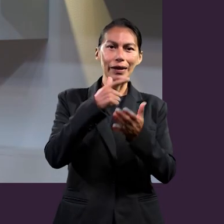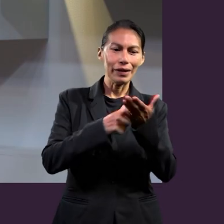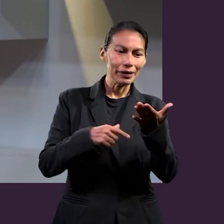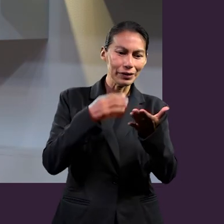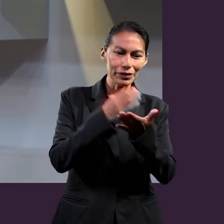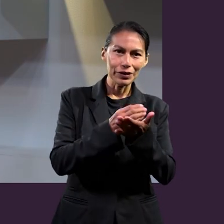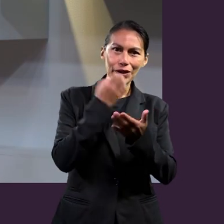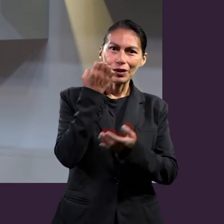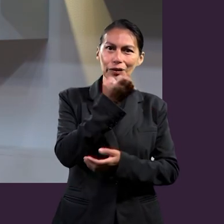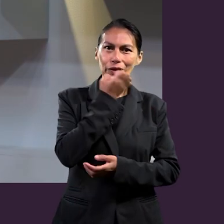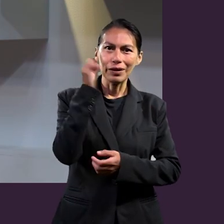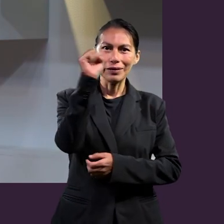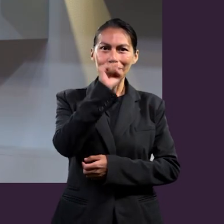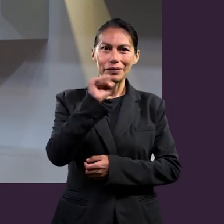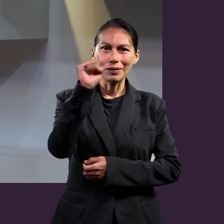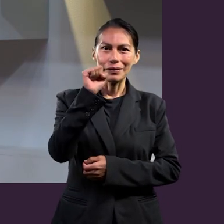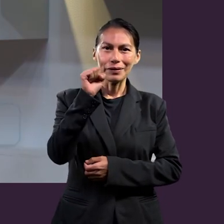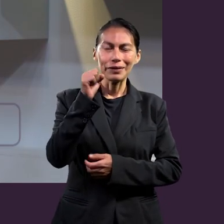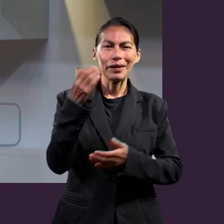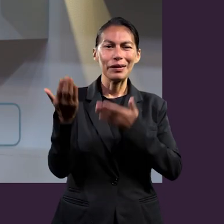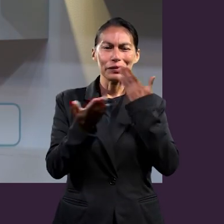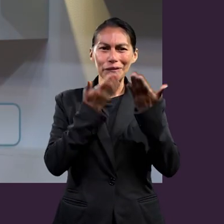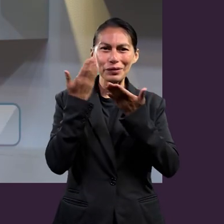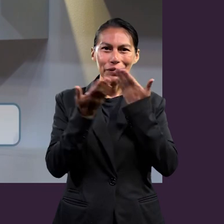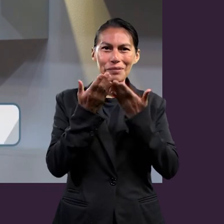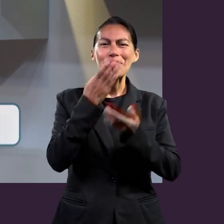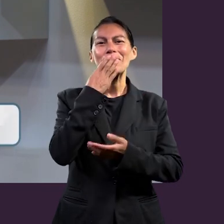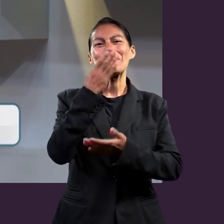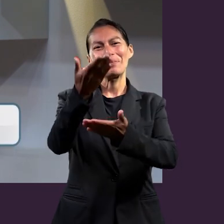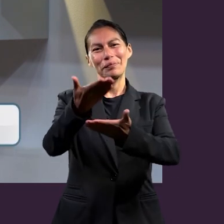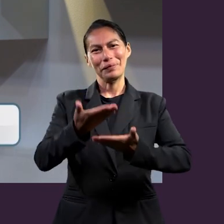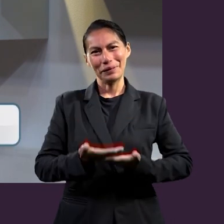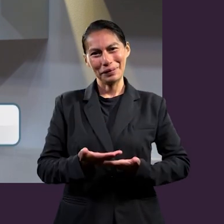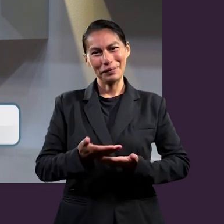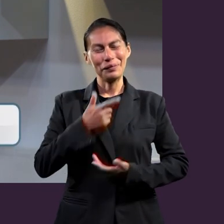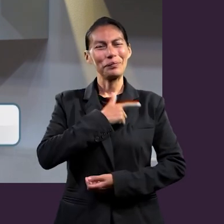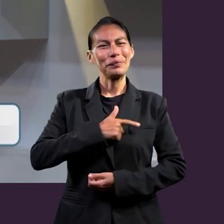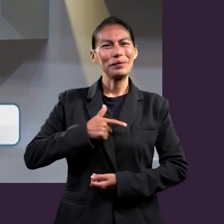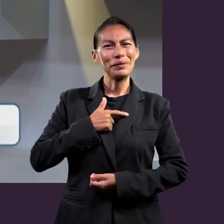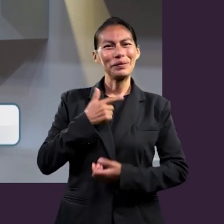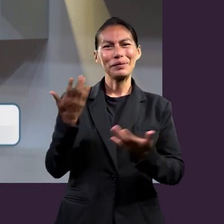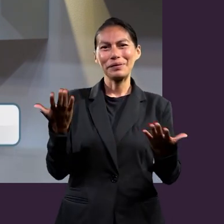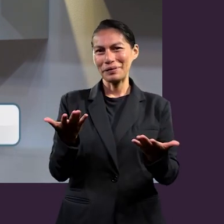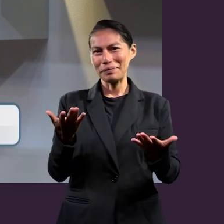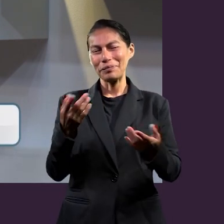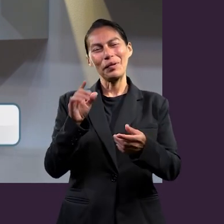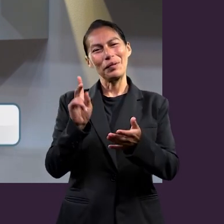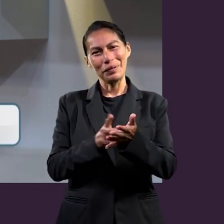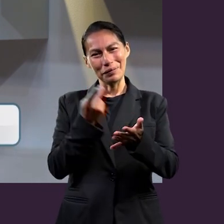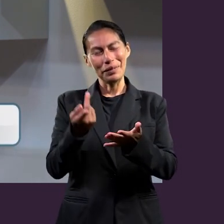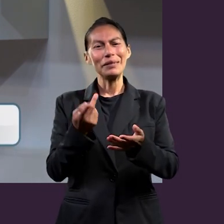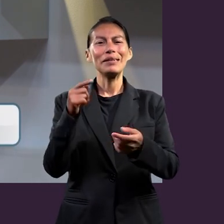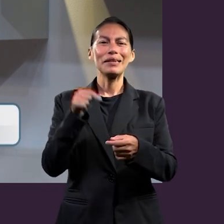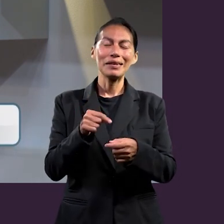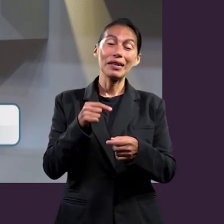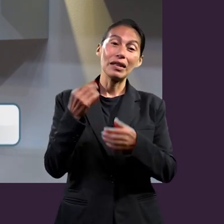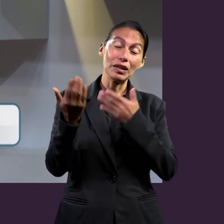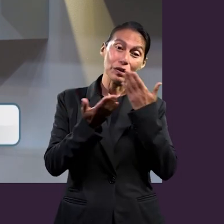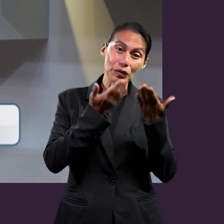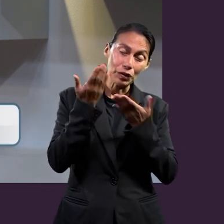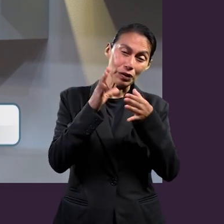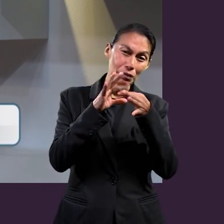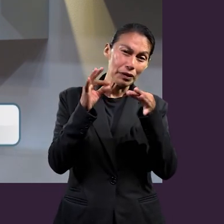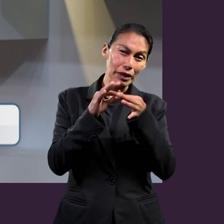Bienvenidos a nuestro repaso de la Escuela Sabática Universitaria. Es un gusto volvernos a encontrar para